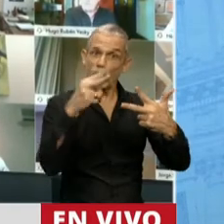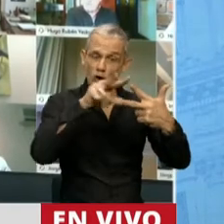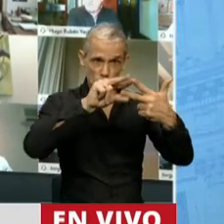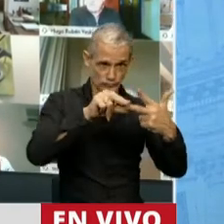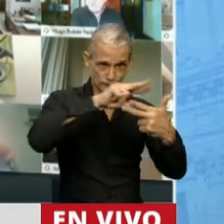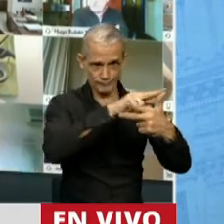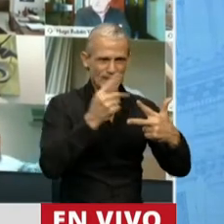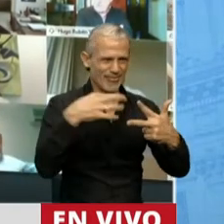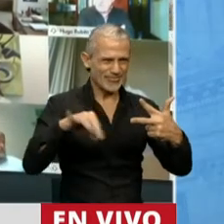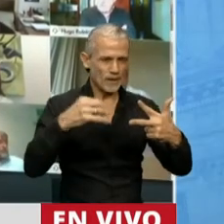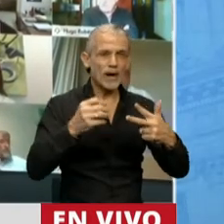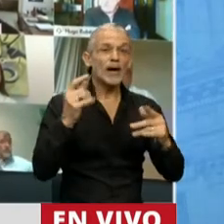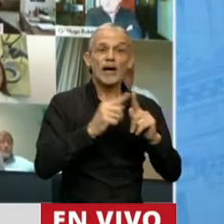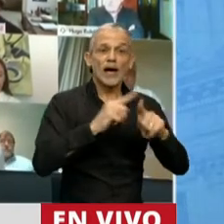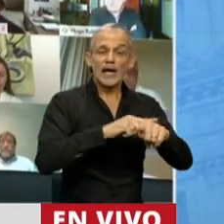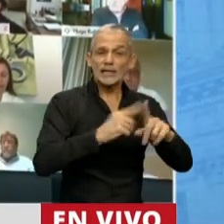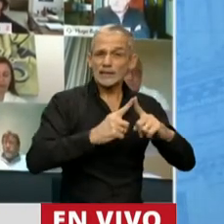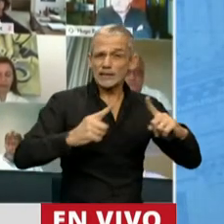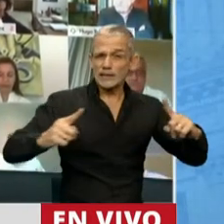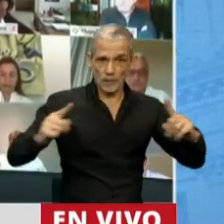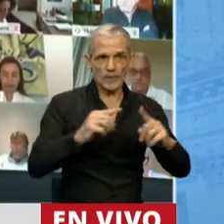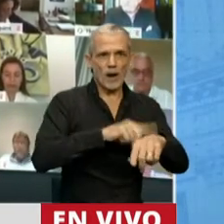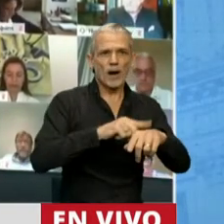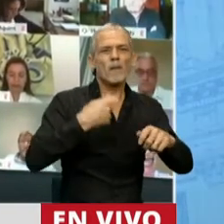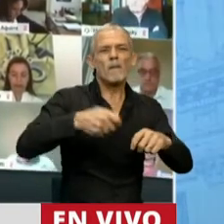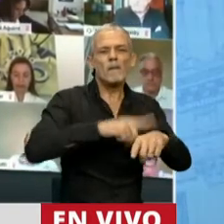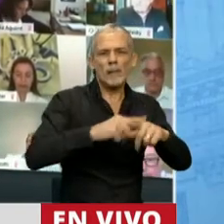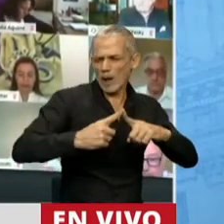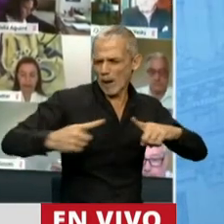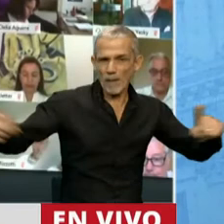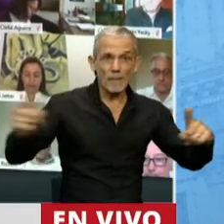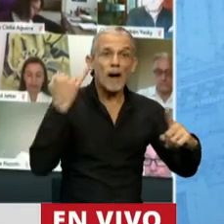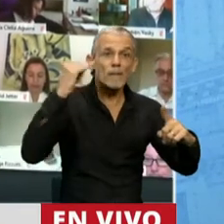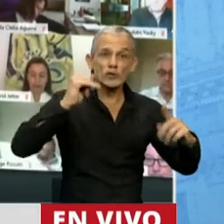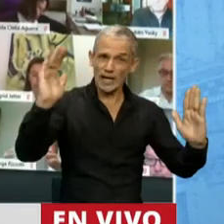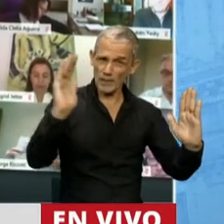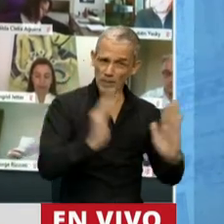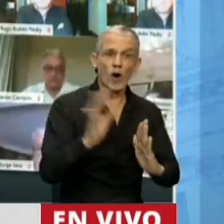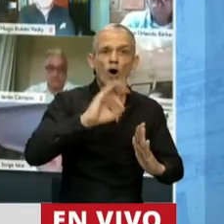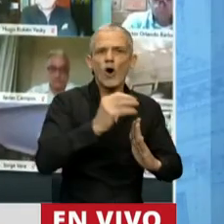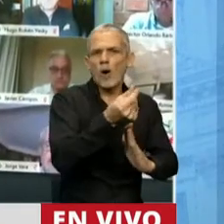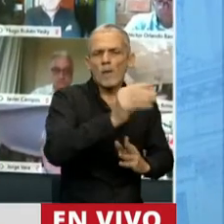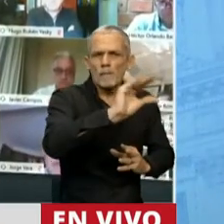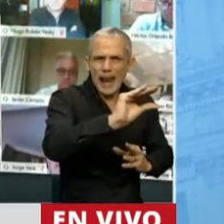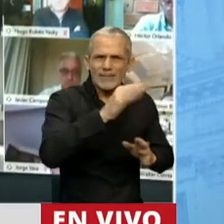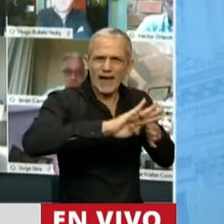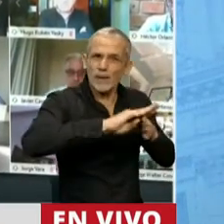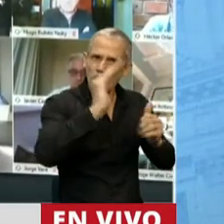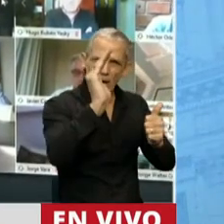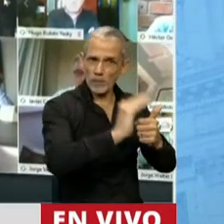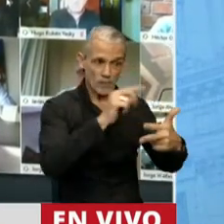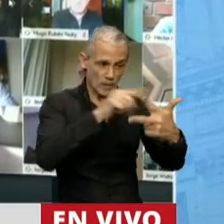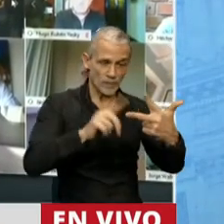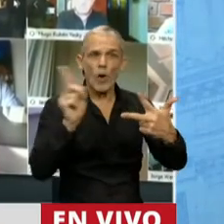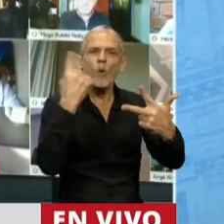Reducción de plazos, perdón, alargamiento de plazos, reducción de tasas o reducción de capital. Y estas